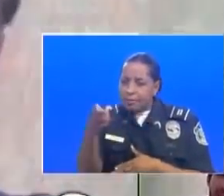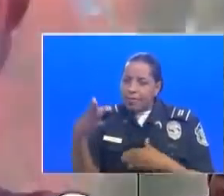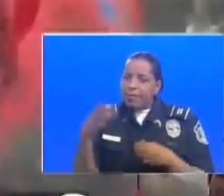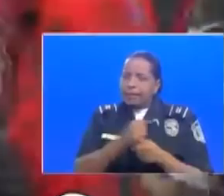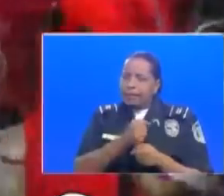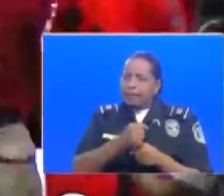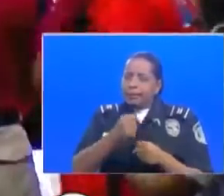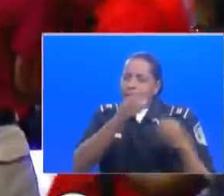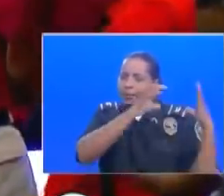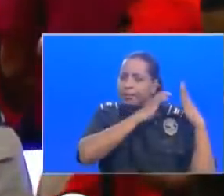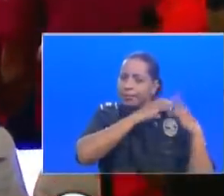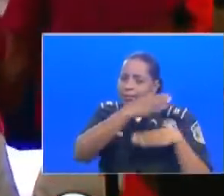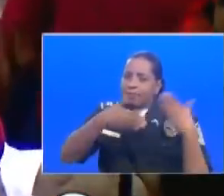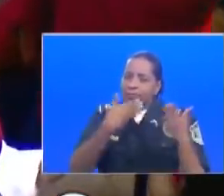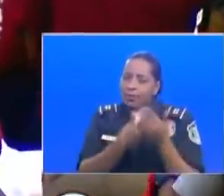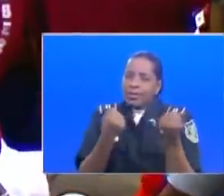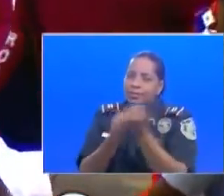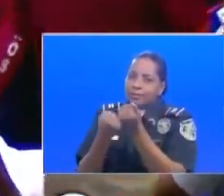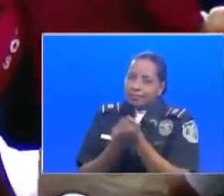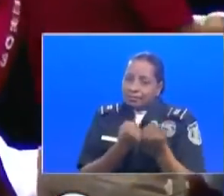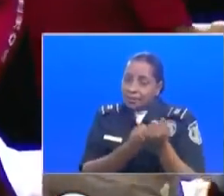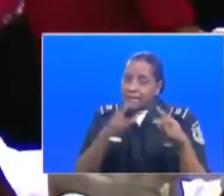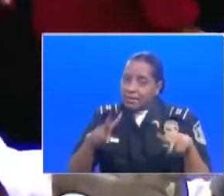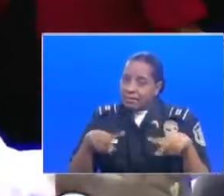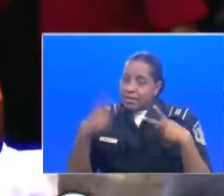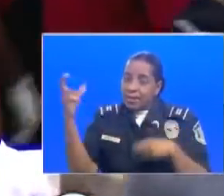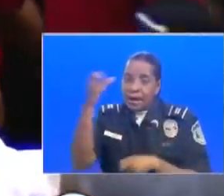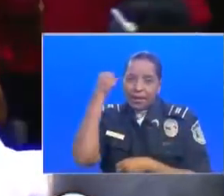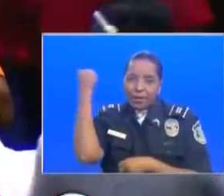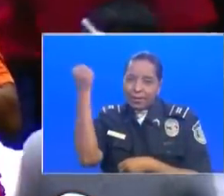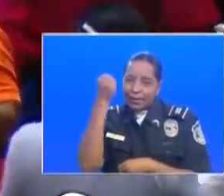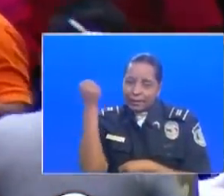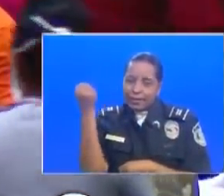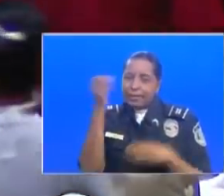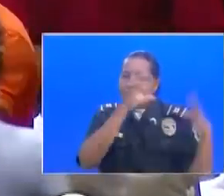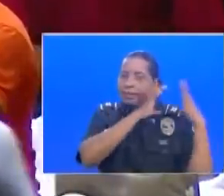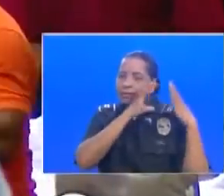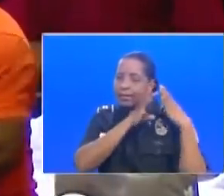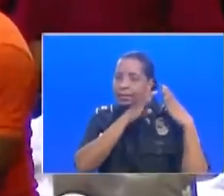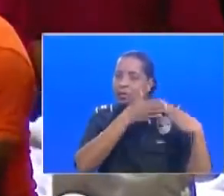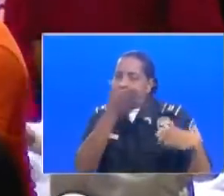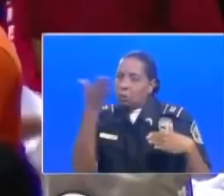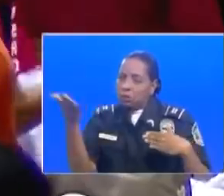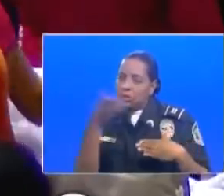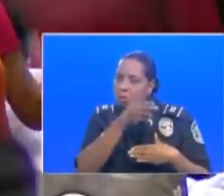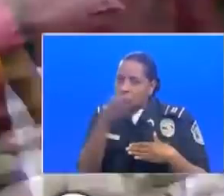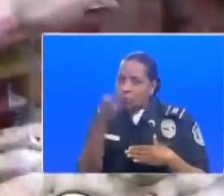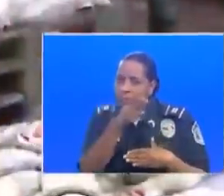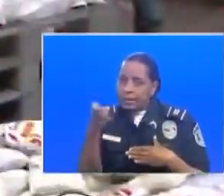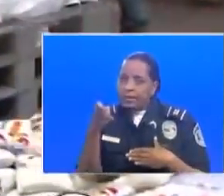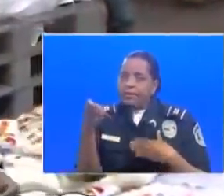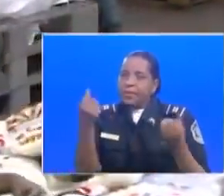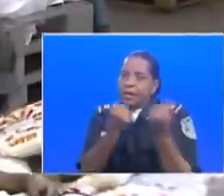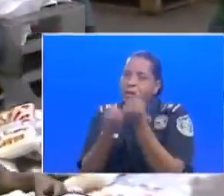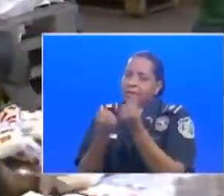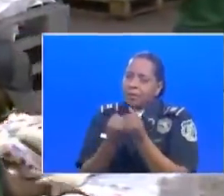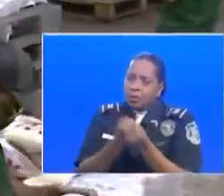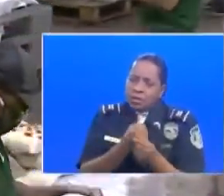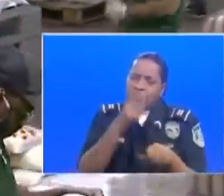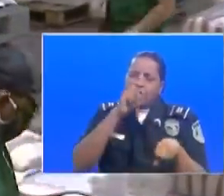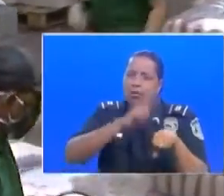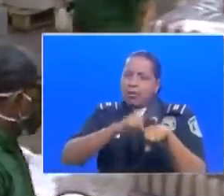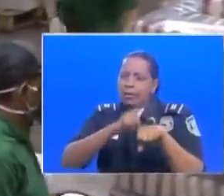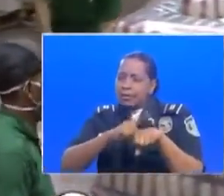hay que sacrificar algo. Siempre en la vida hay que hacerlo. Y para lograr cosas hay que sacrificar cosas. Ustedes sacrifican hoy tiempo,